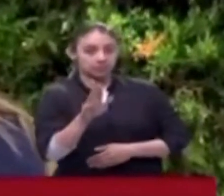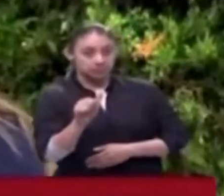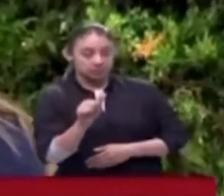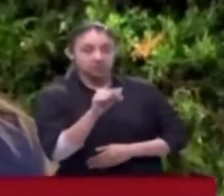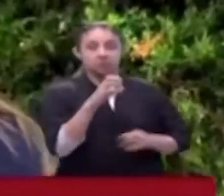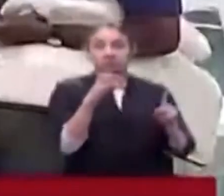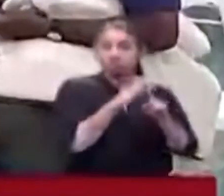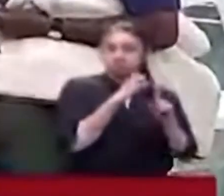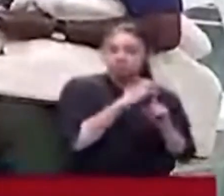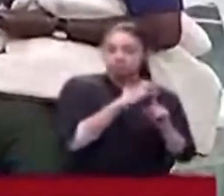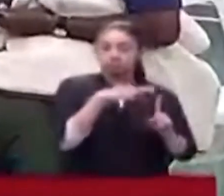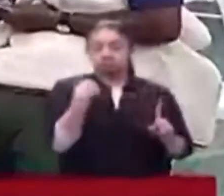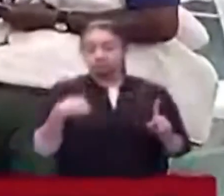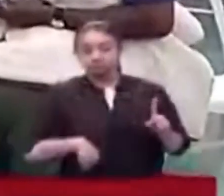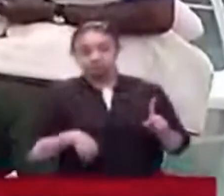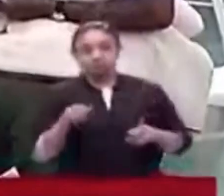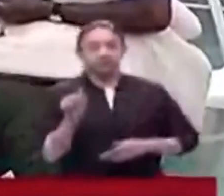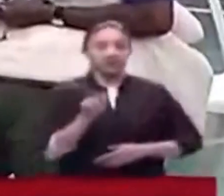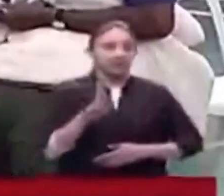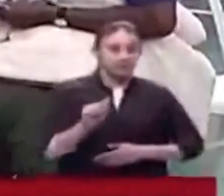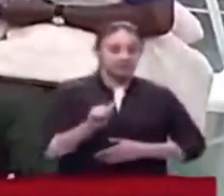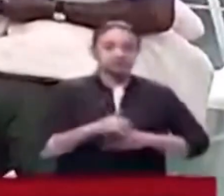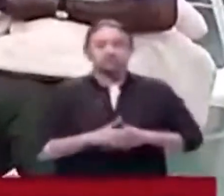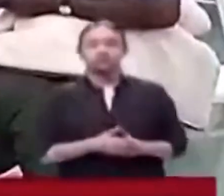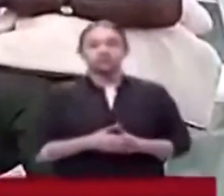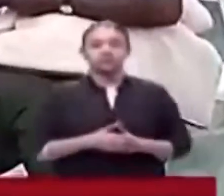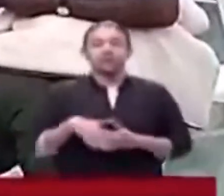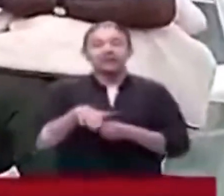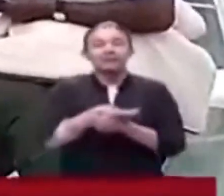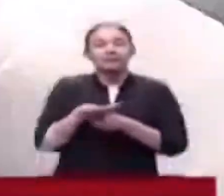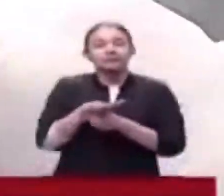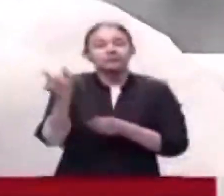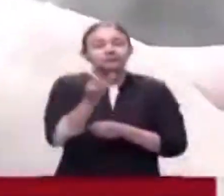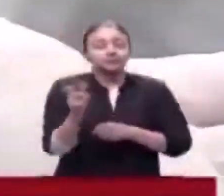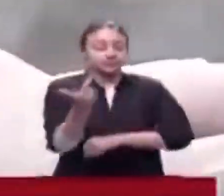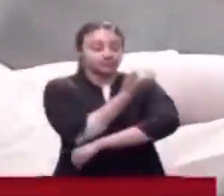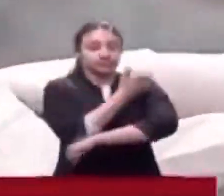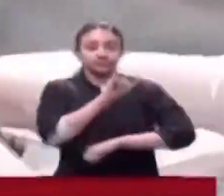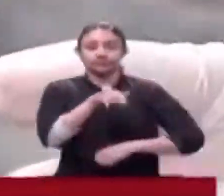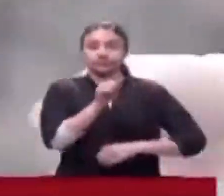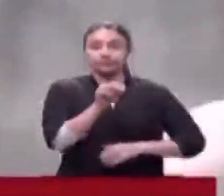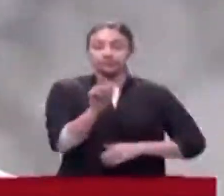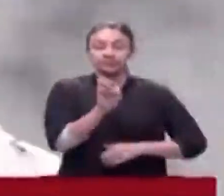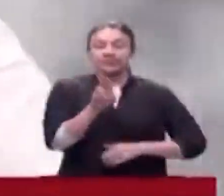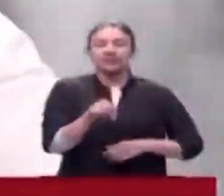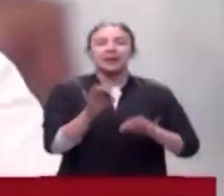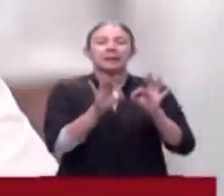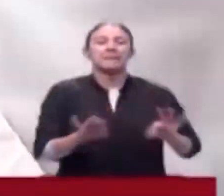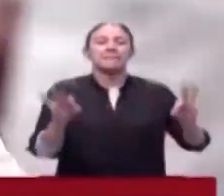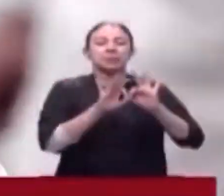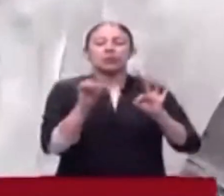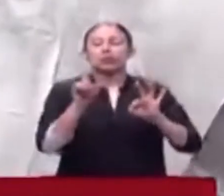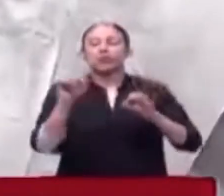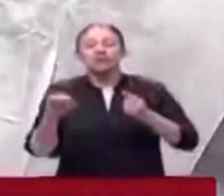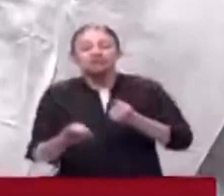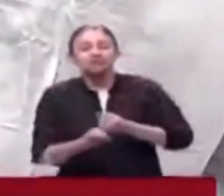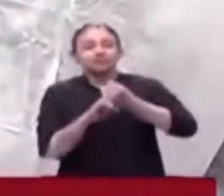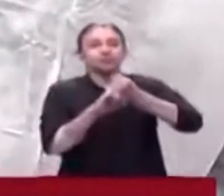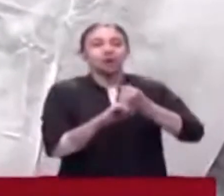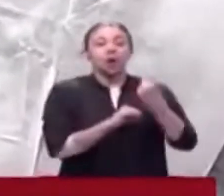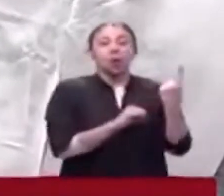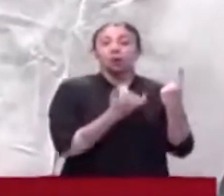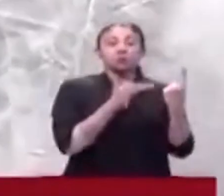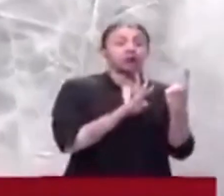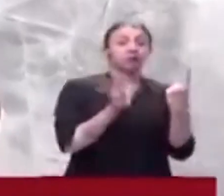de Pfizer, de Sinovac y de AstraZeneca. En el caso de los inmunizados con Janssen es importante que se apliquen una dosis de refuerzo y no